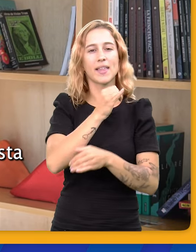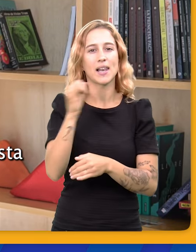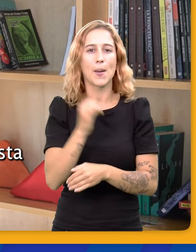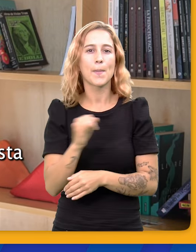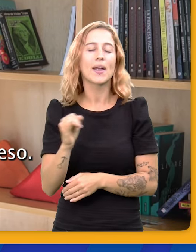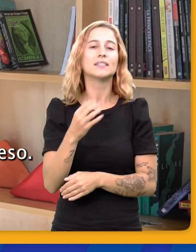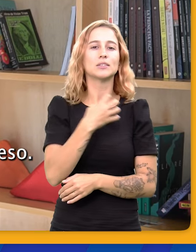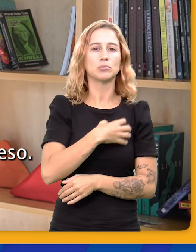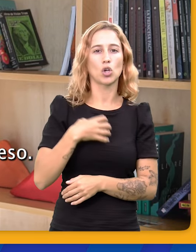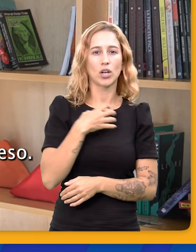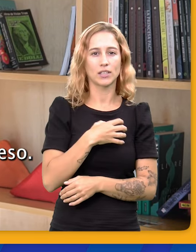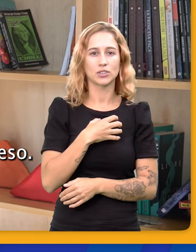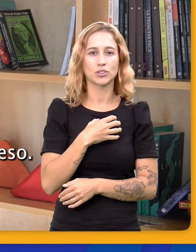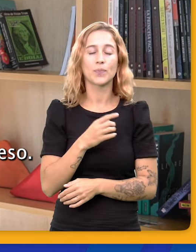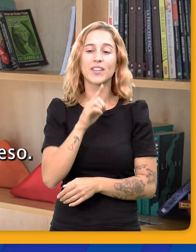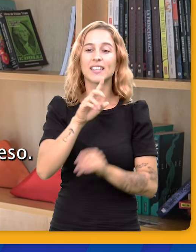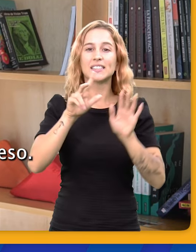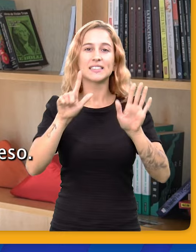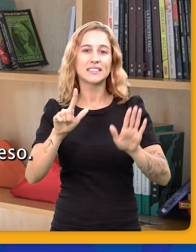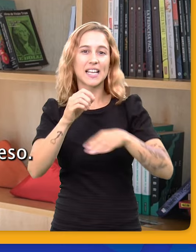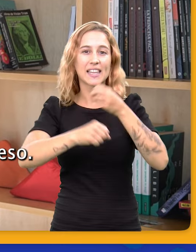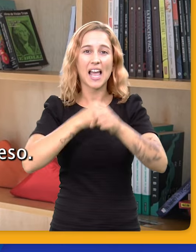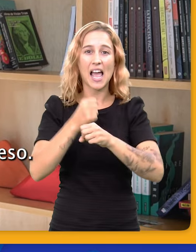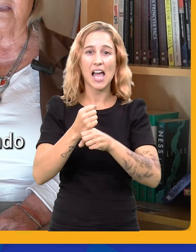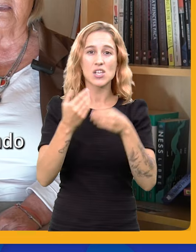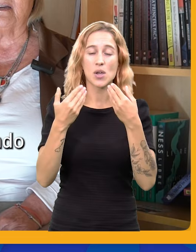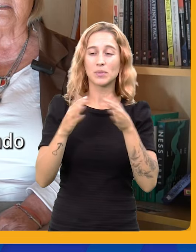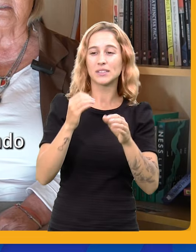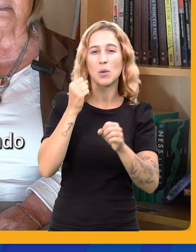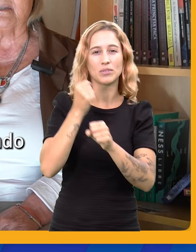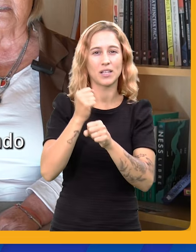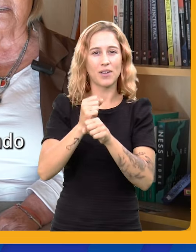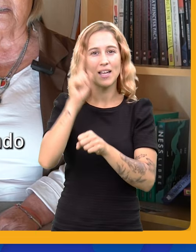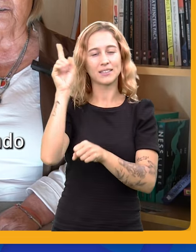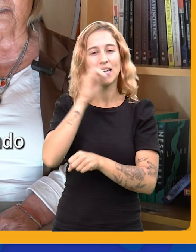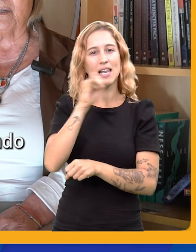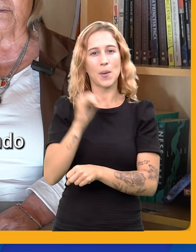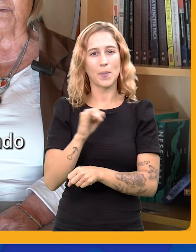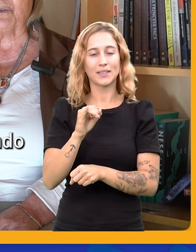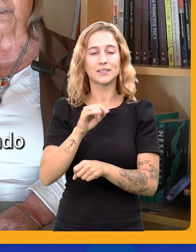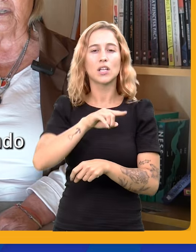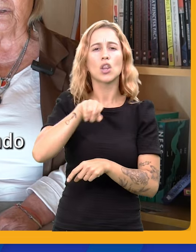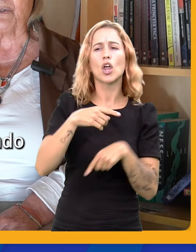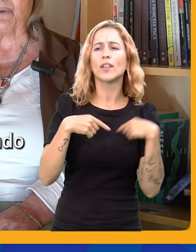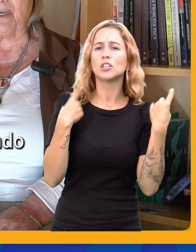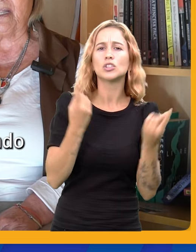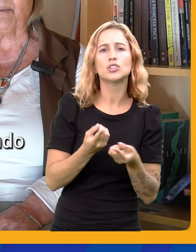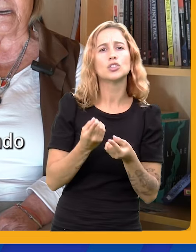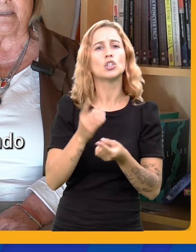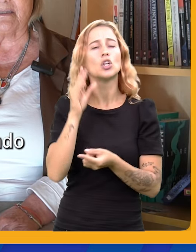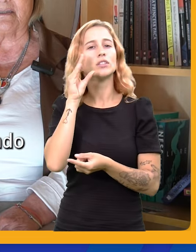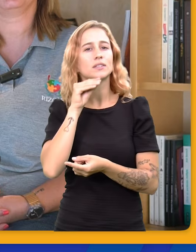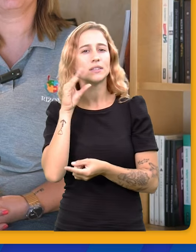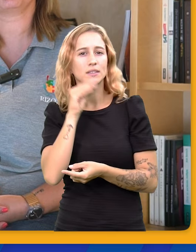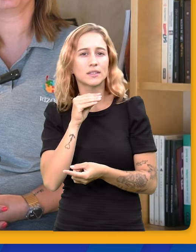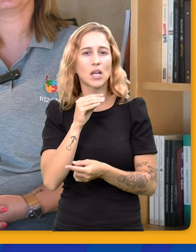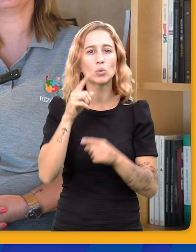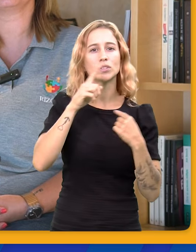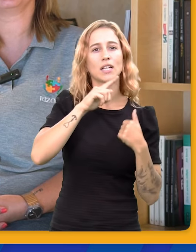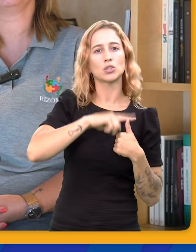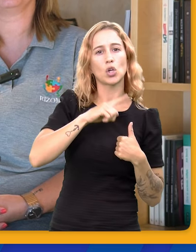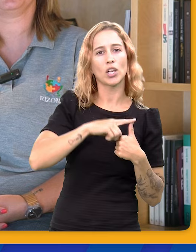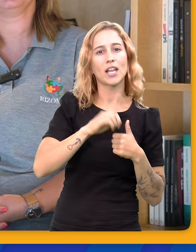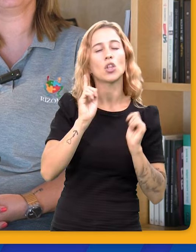adolescentes del espectro autista de la zona de las Piedras, las Paz Progreso. Y hace 17 años que estamos funcionando en la Ciudad de La Paz. Estamos